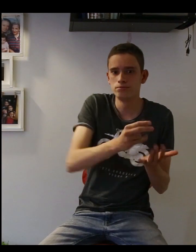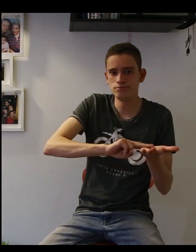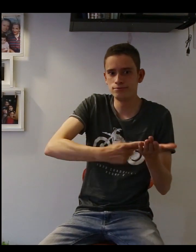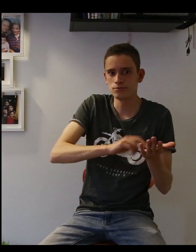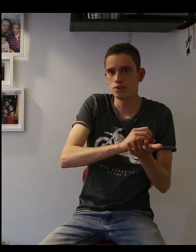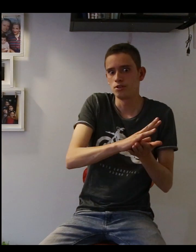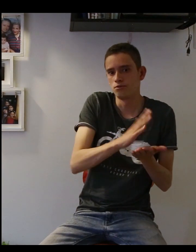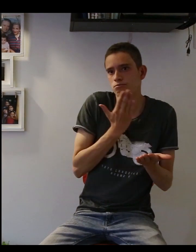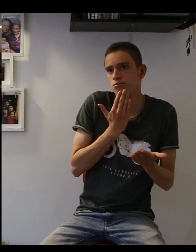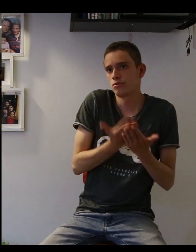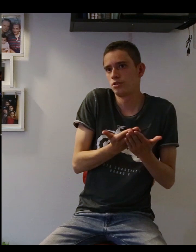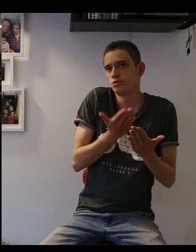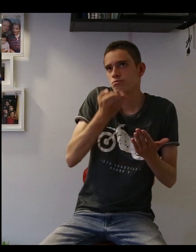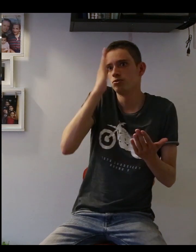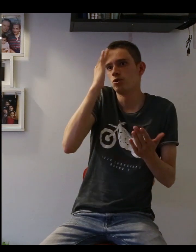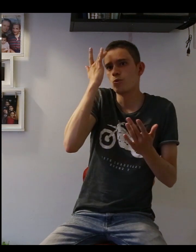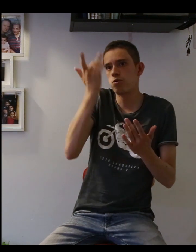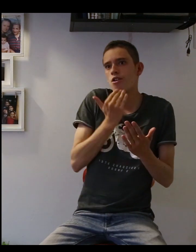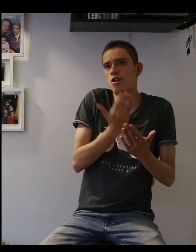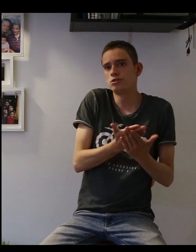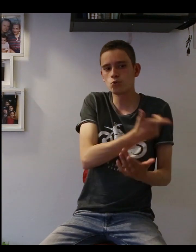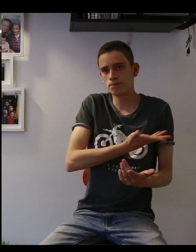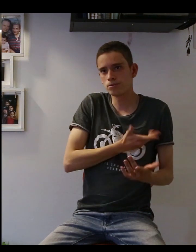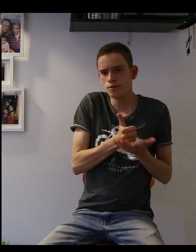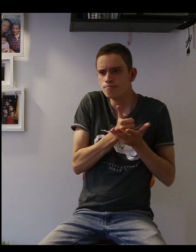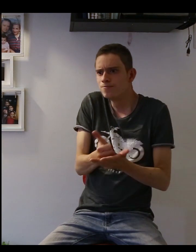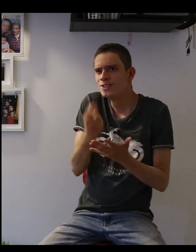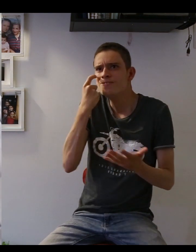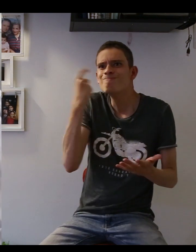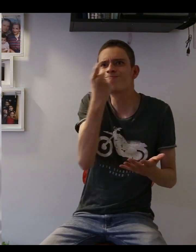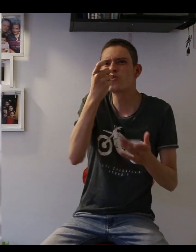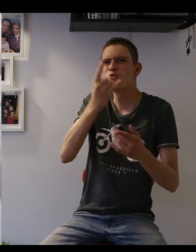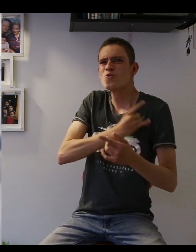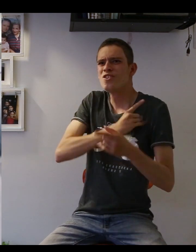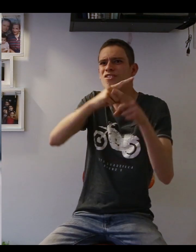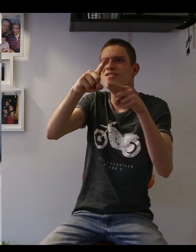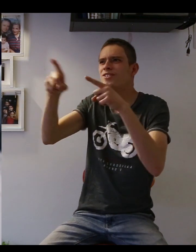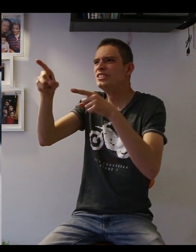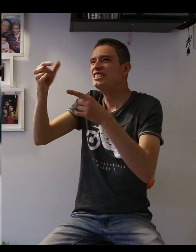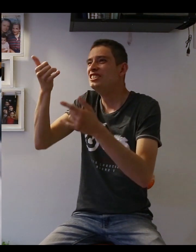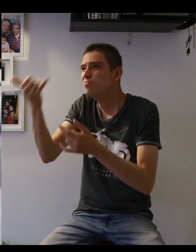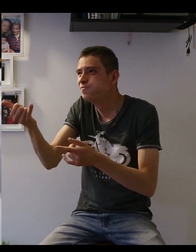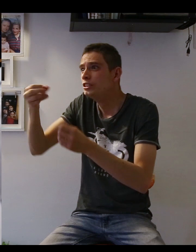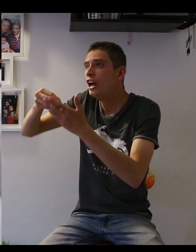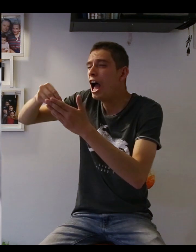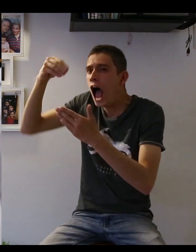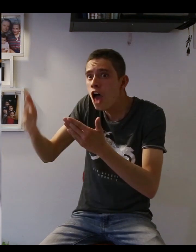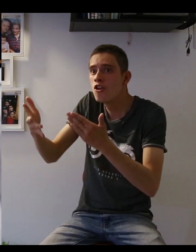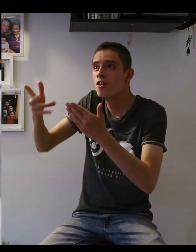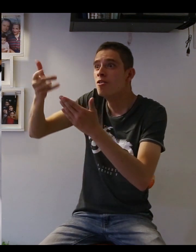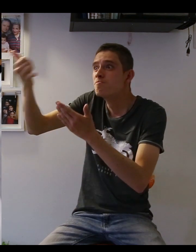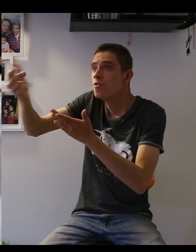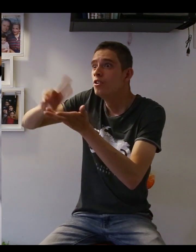Entrar a la Universidad EXI y encontrar intérpretes, gracias a Dios, es gratuito, porque encontrar eso